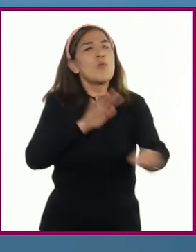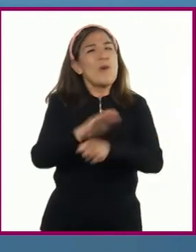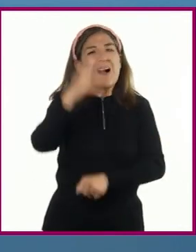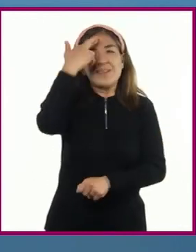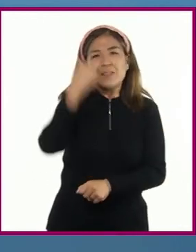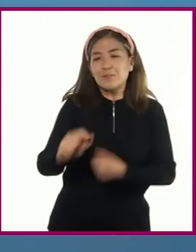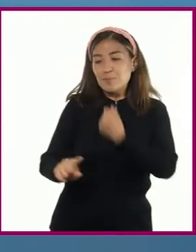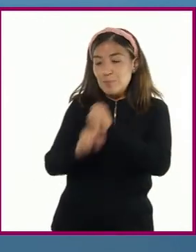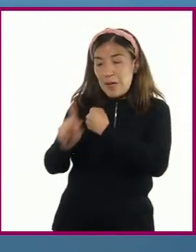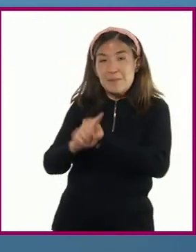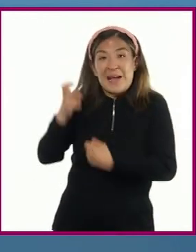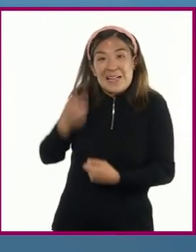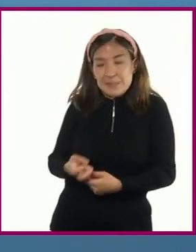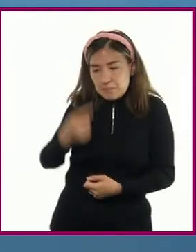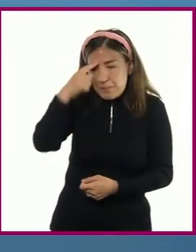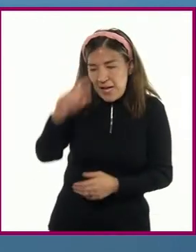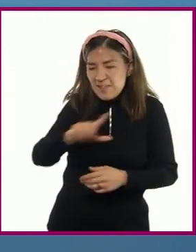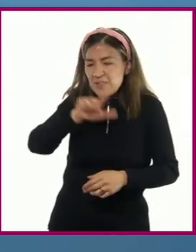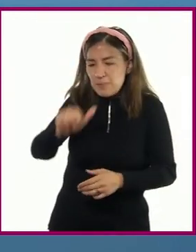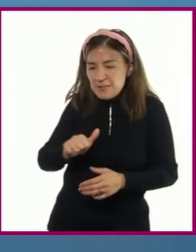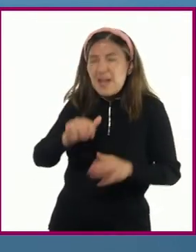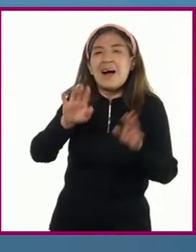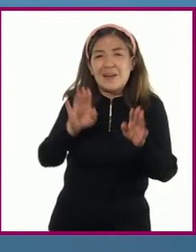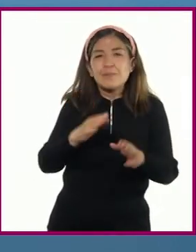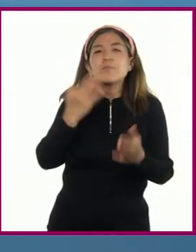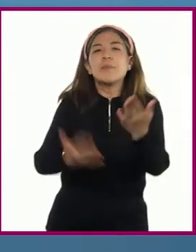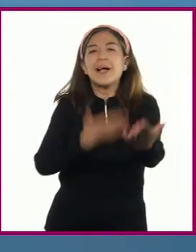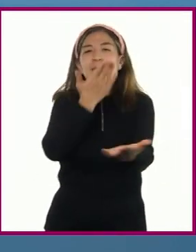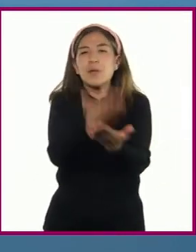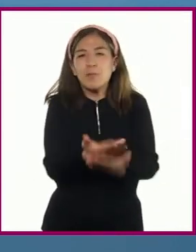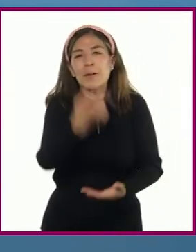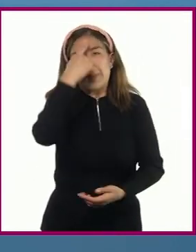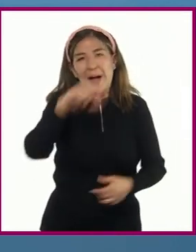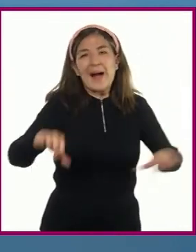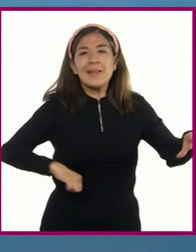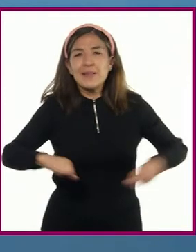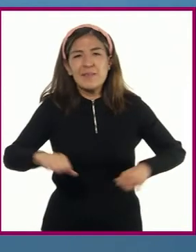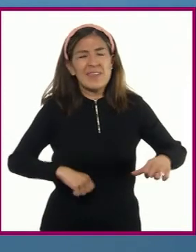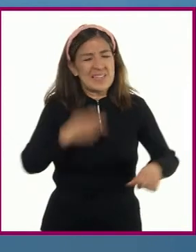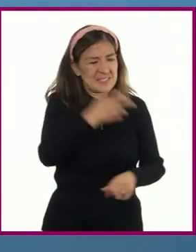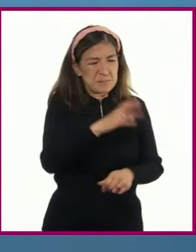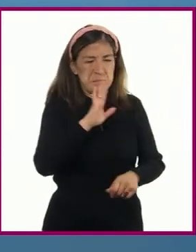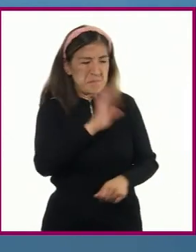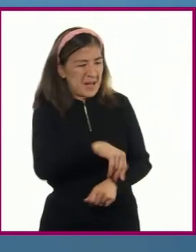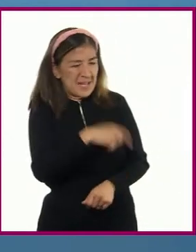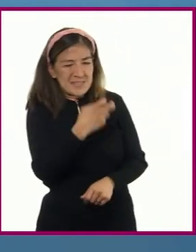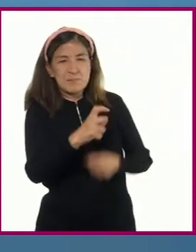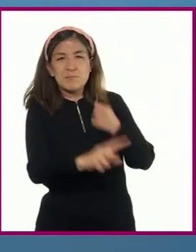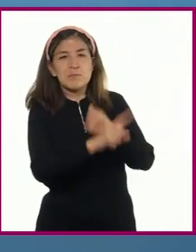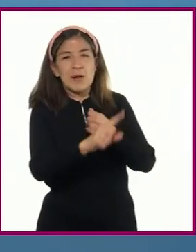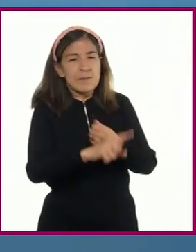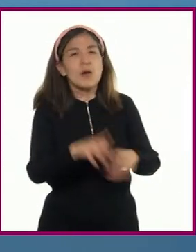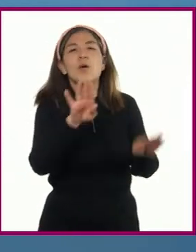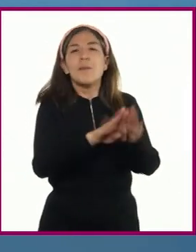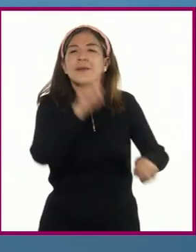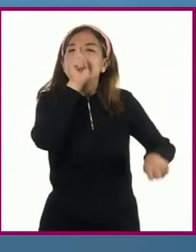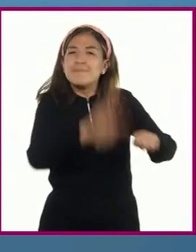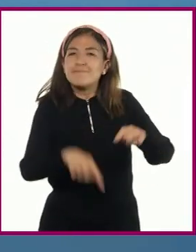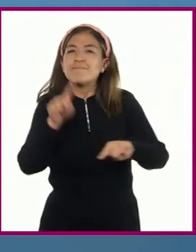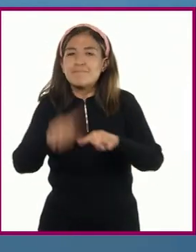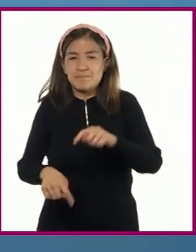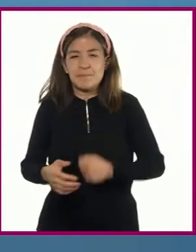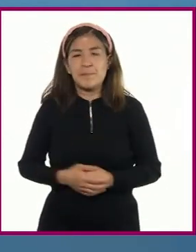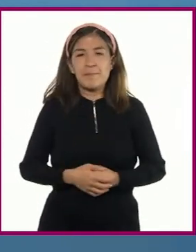el conflicto, con la intención de proponer acciones para revertirlos. Al concluir el programa, completen y